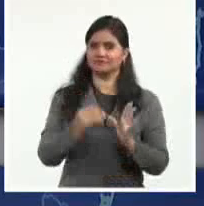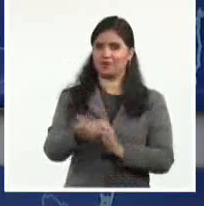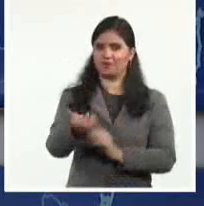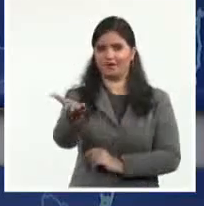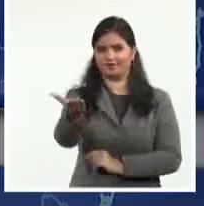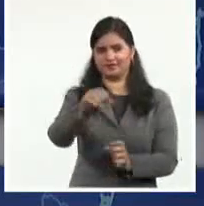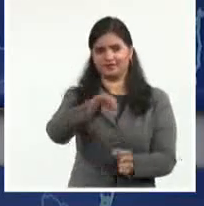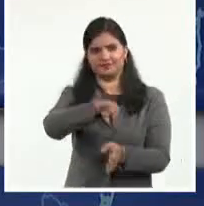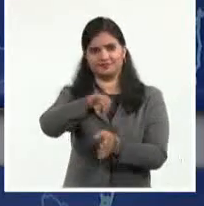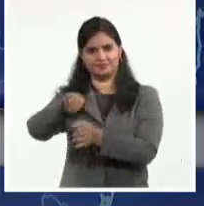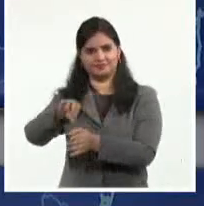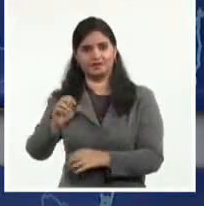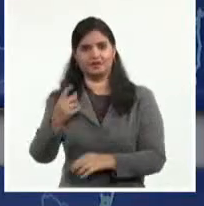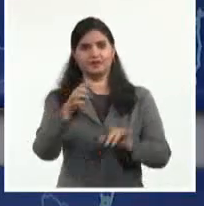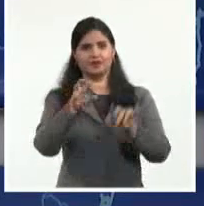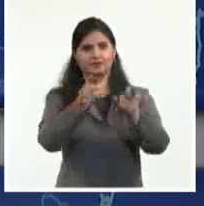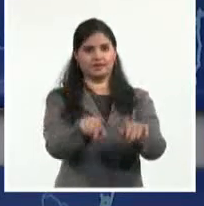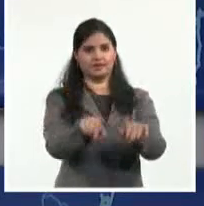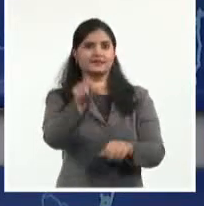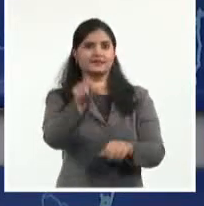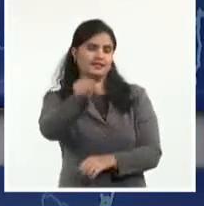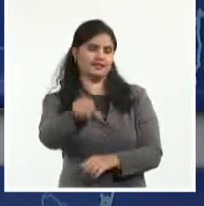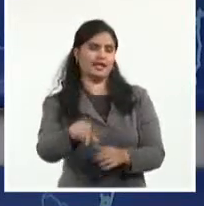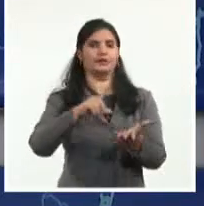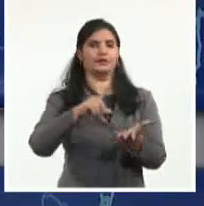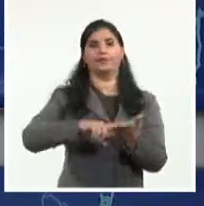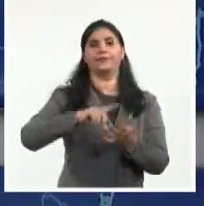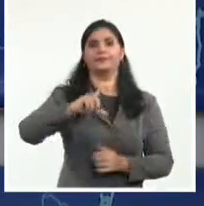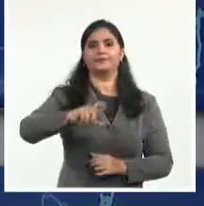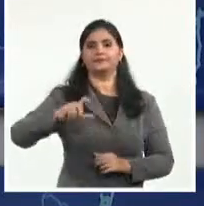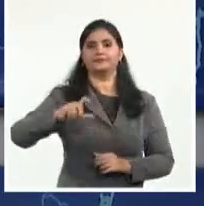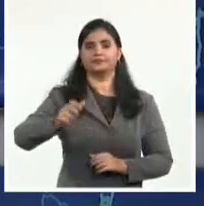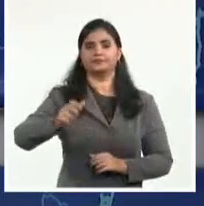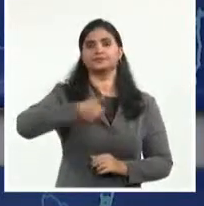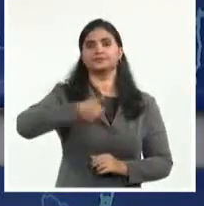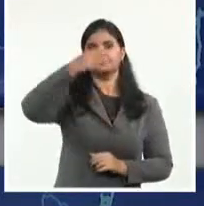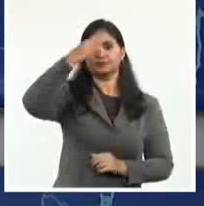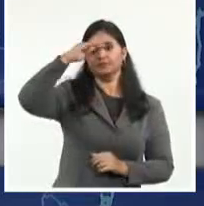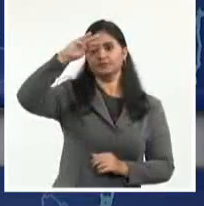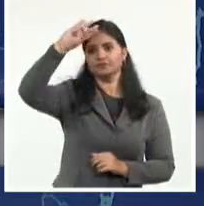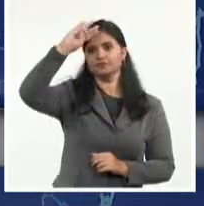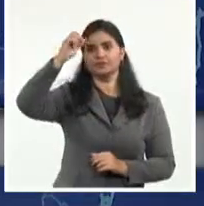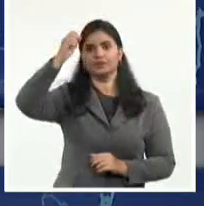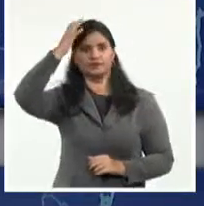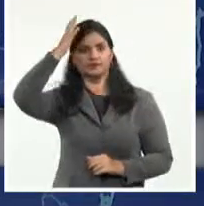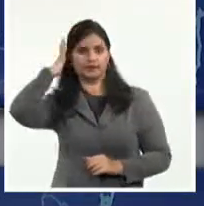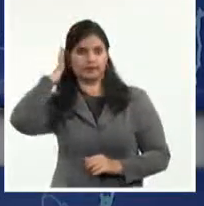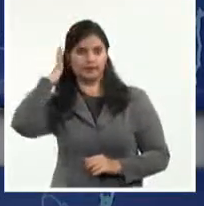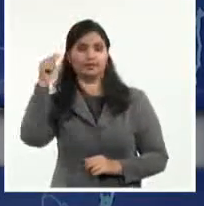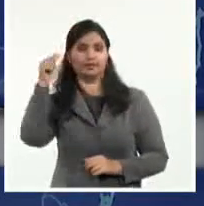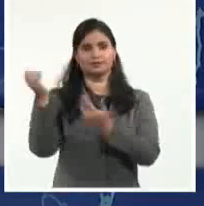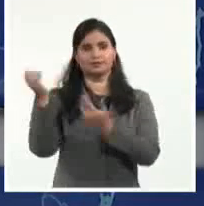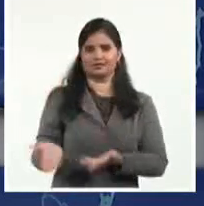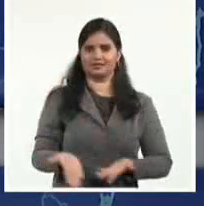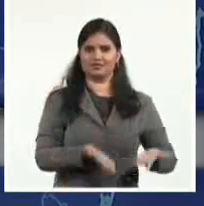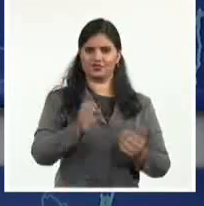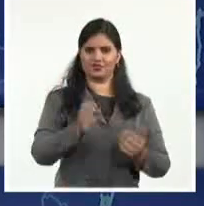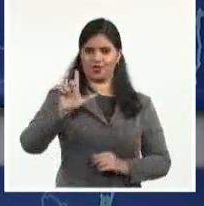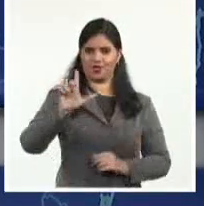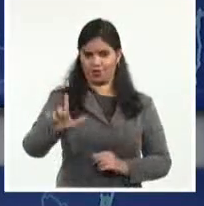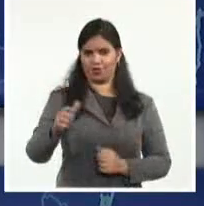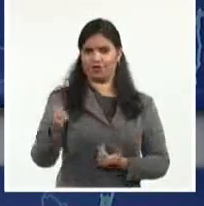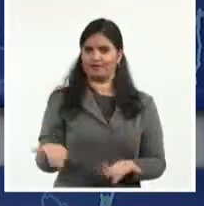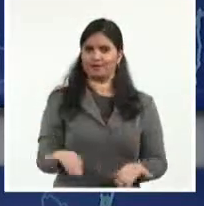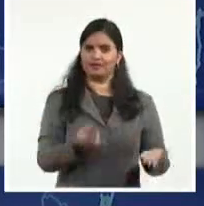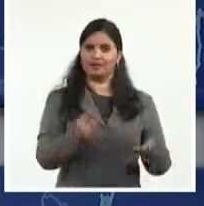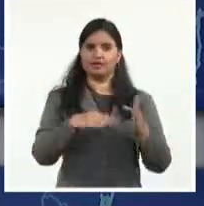El primer secretario del Partido Comunista de Cuba y presidente de la República, Miguel Díaz Canel Bermúdez, recibió este lunes a la ministra de